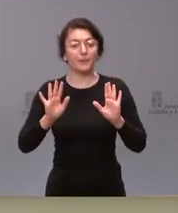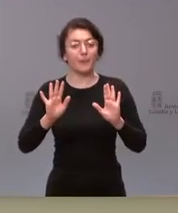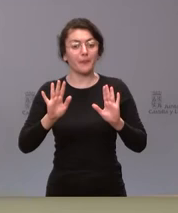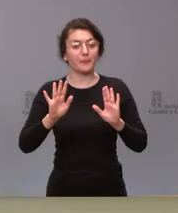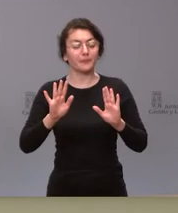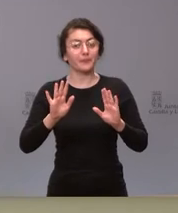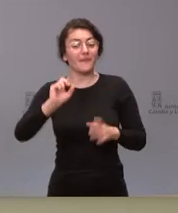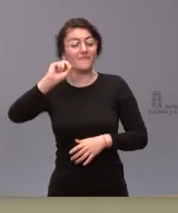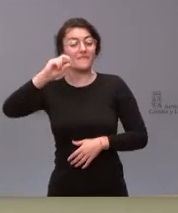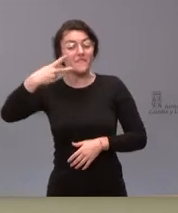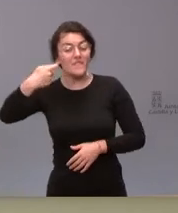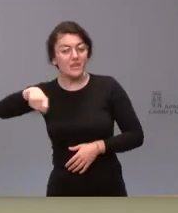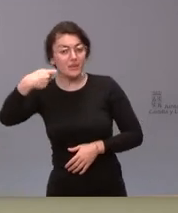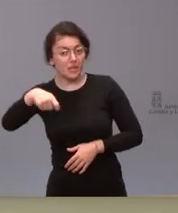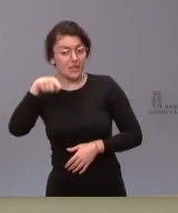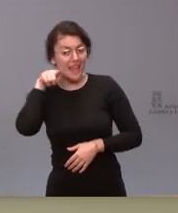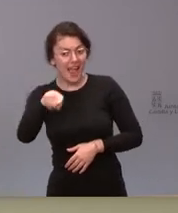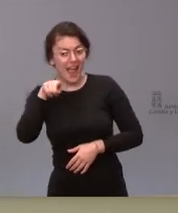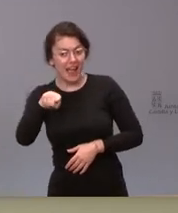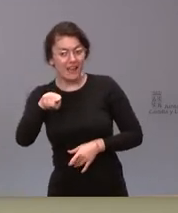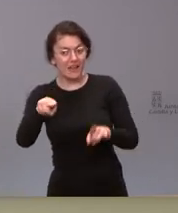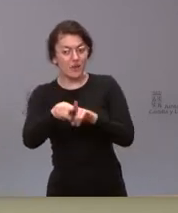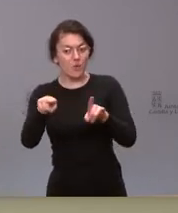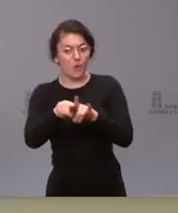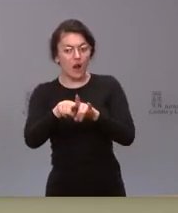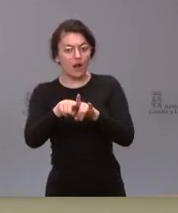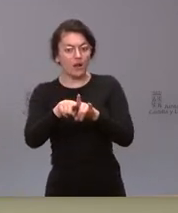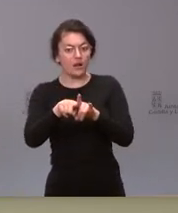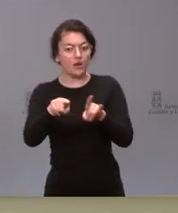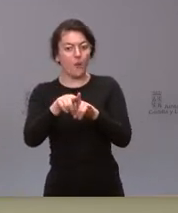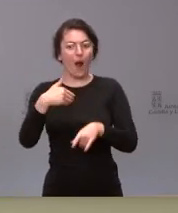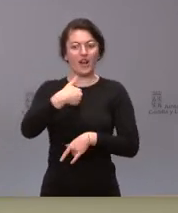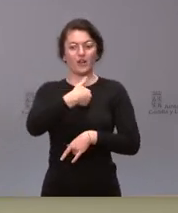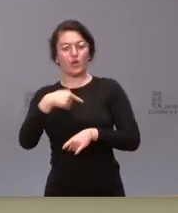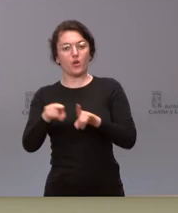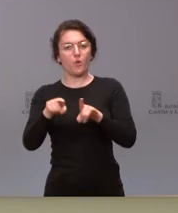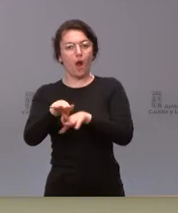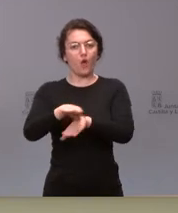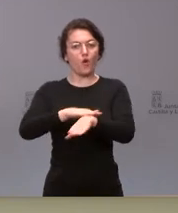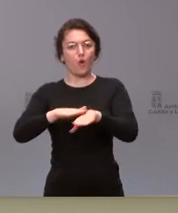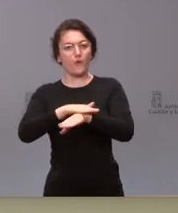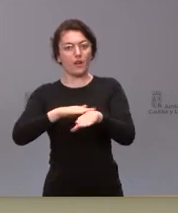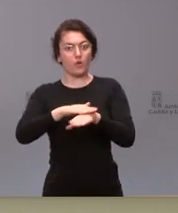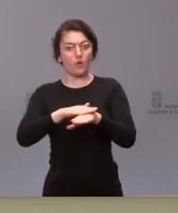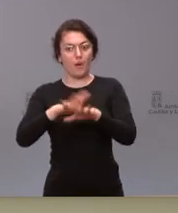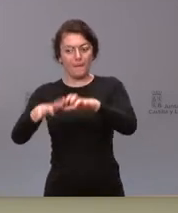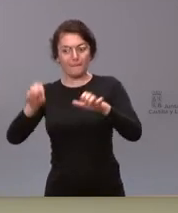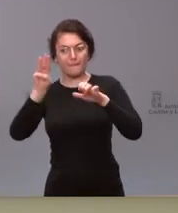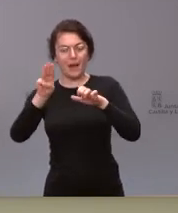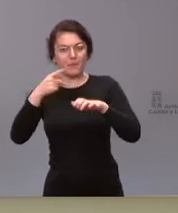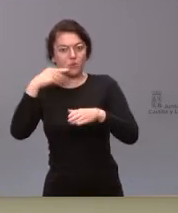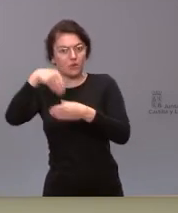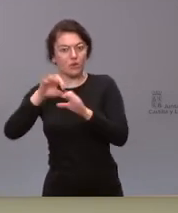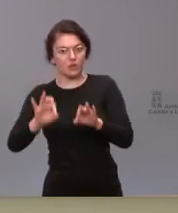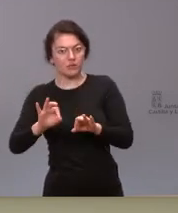el vicepresidente está actuando como el gobierno porque atiende como tal en el Parlamento y si quieren decidir la opinión del partido para